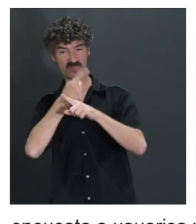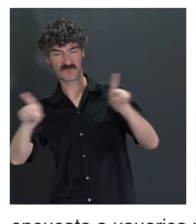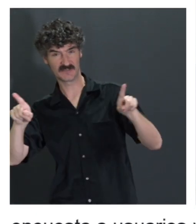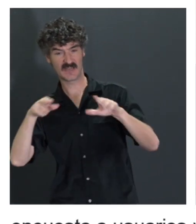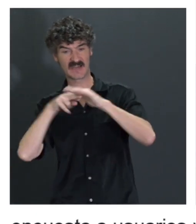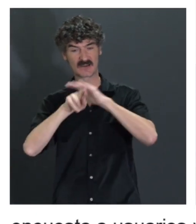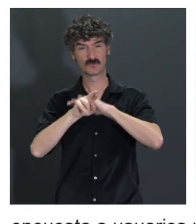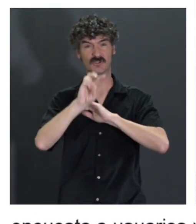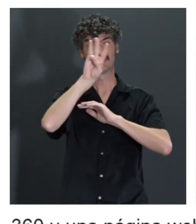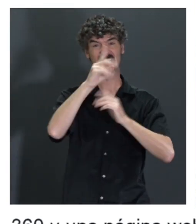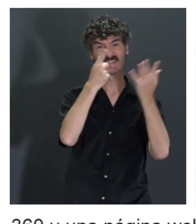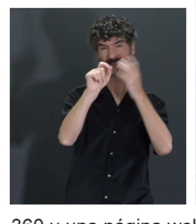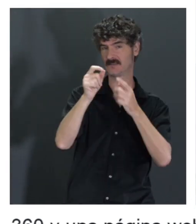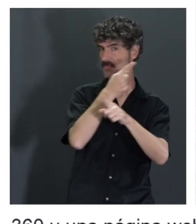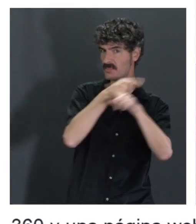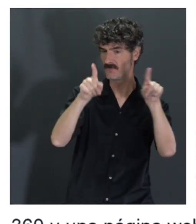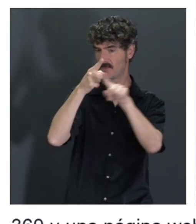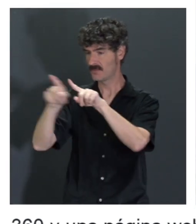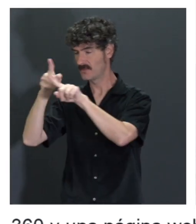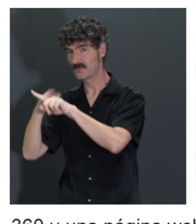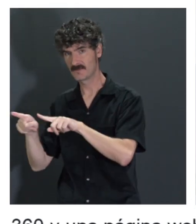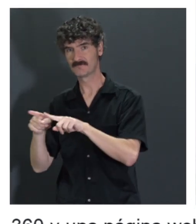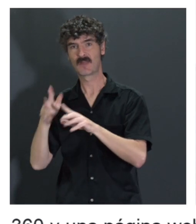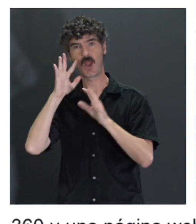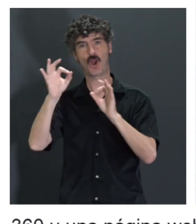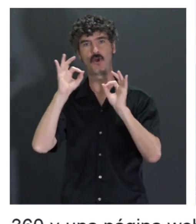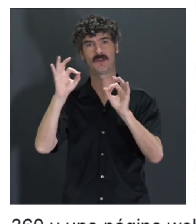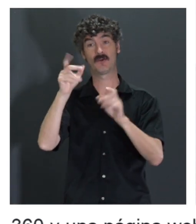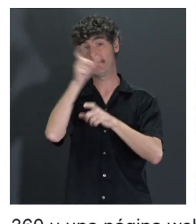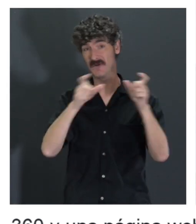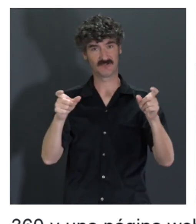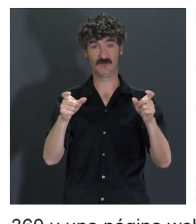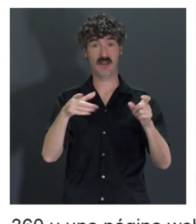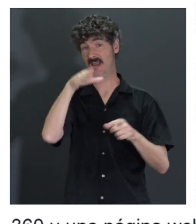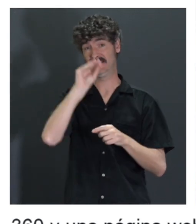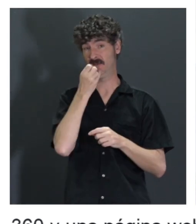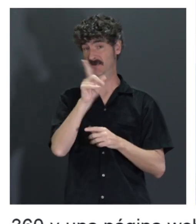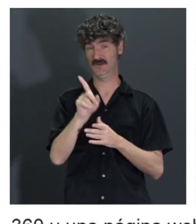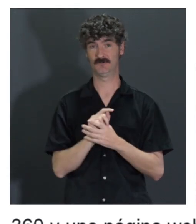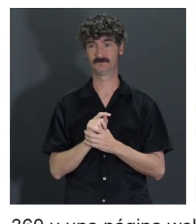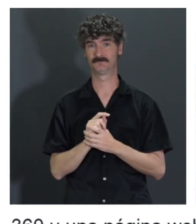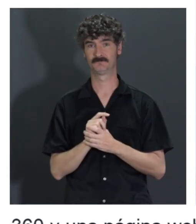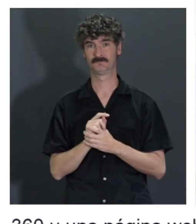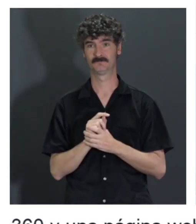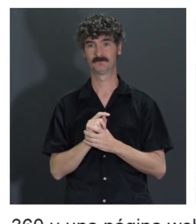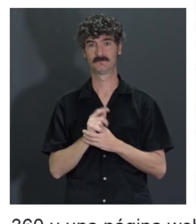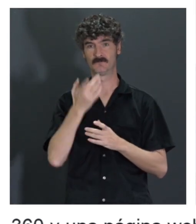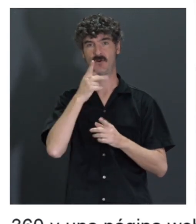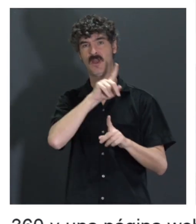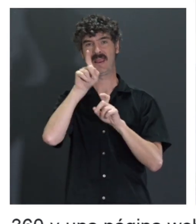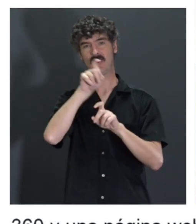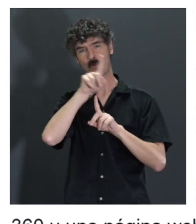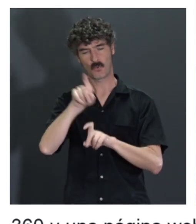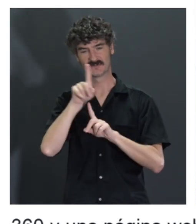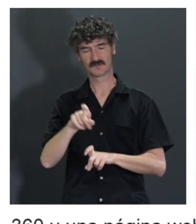recurso 360 es otra cosa, y entonces, pero lógicamente, pues la gente de la calle, pues no lo entiende, ¿no? Entonces, muchas veces, cuando hacemos encuestas, pues también